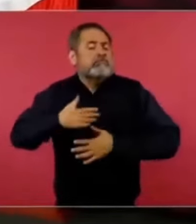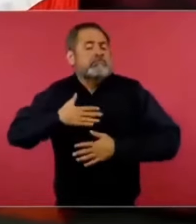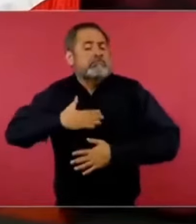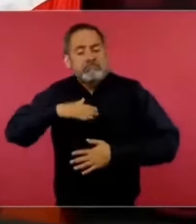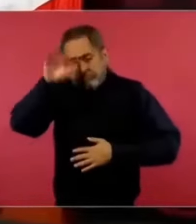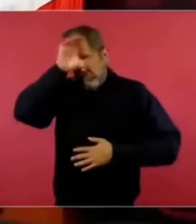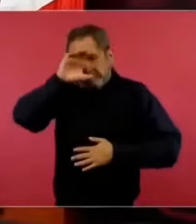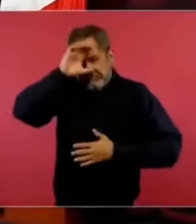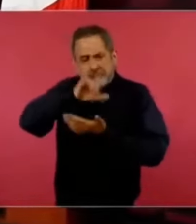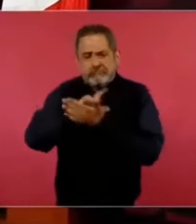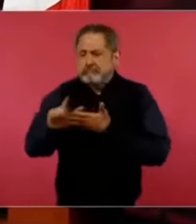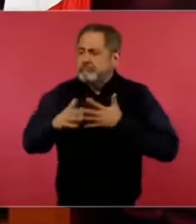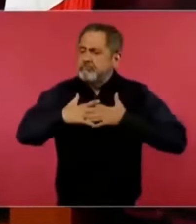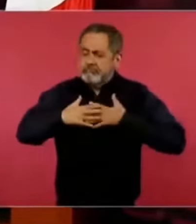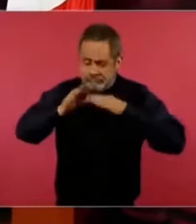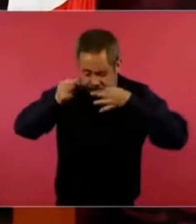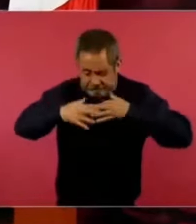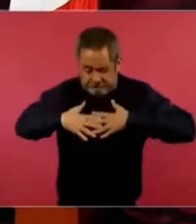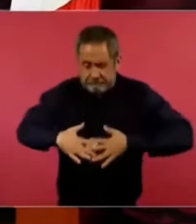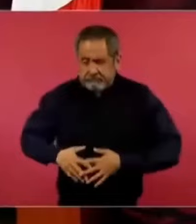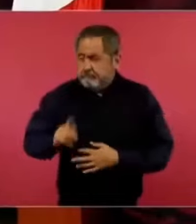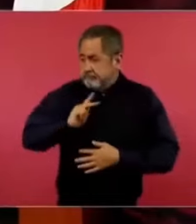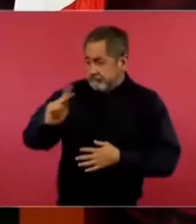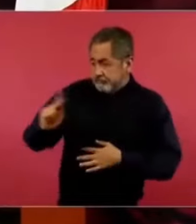conciencia, estar bien con el prójimo.